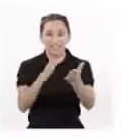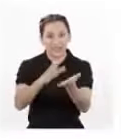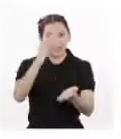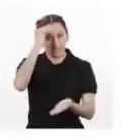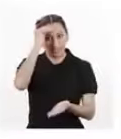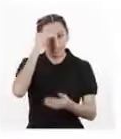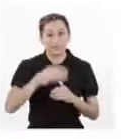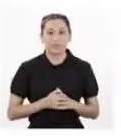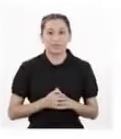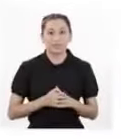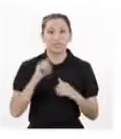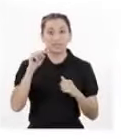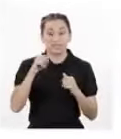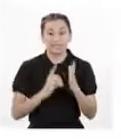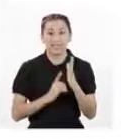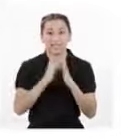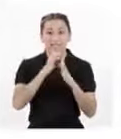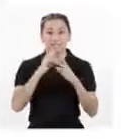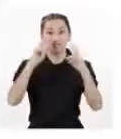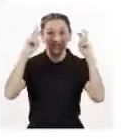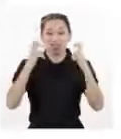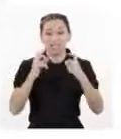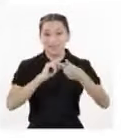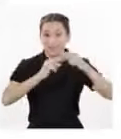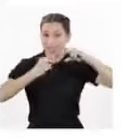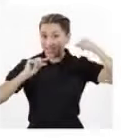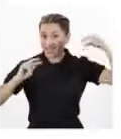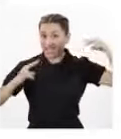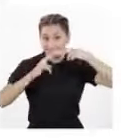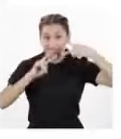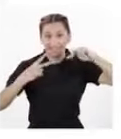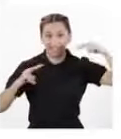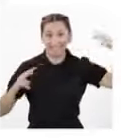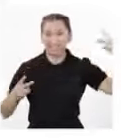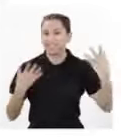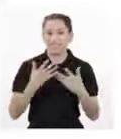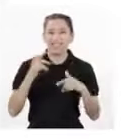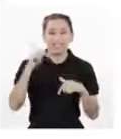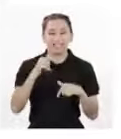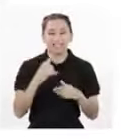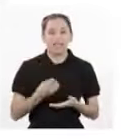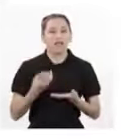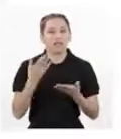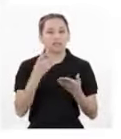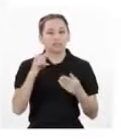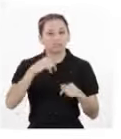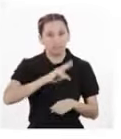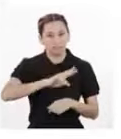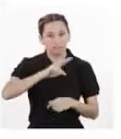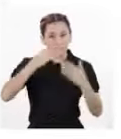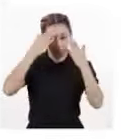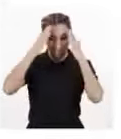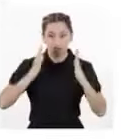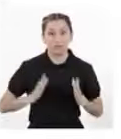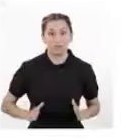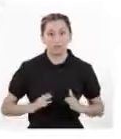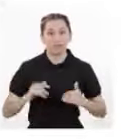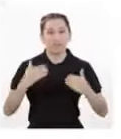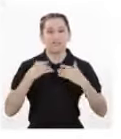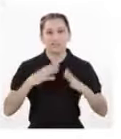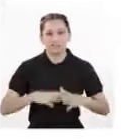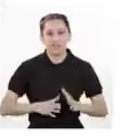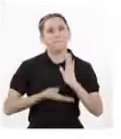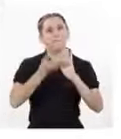El desarrollo de la secuenciación de genes nos permite sustentar que los seres humanos Tenemos alta semejanza y